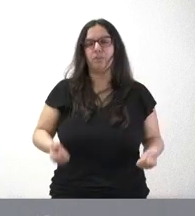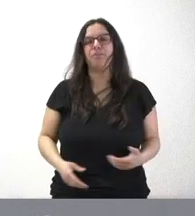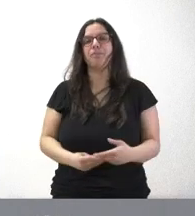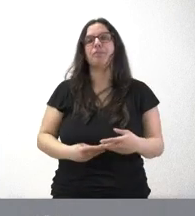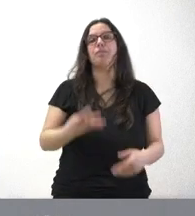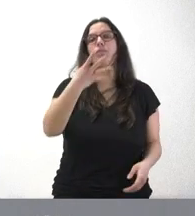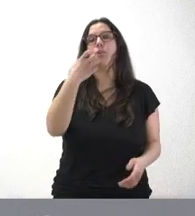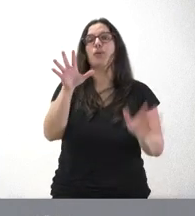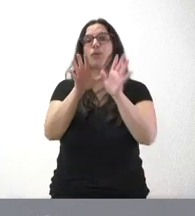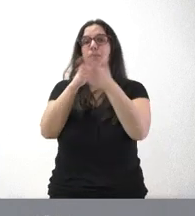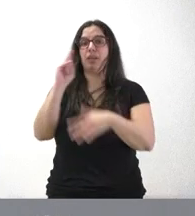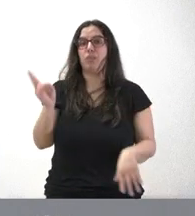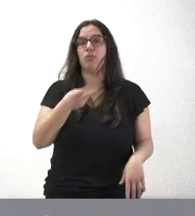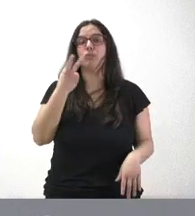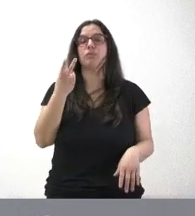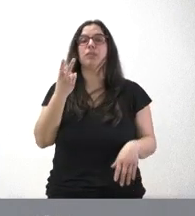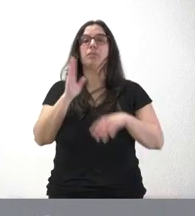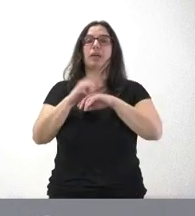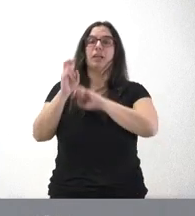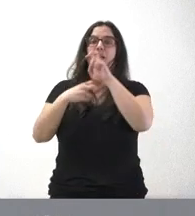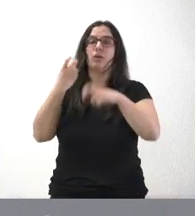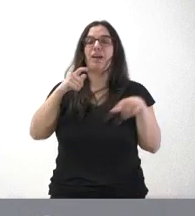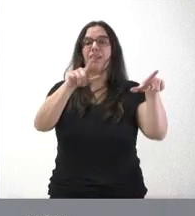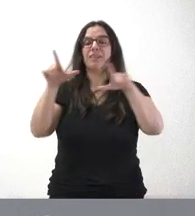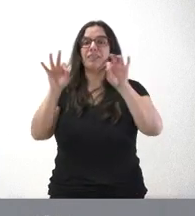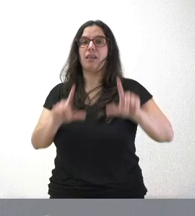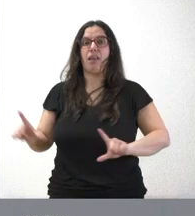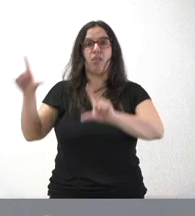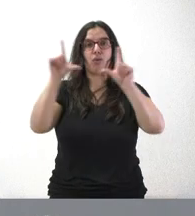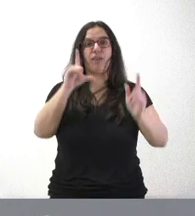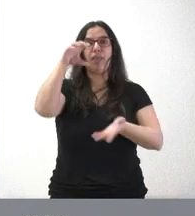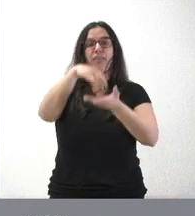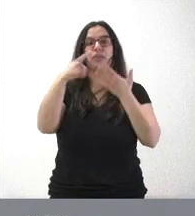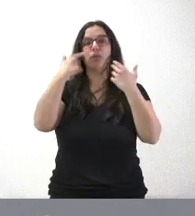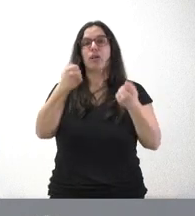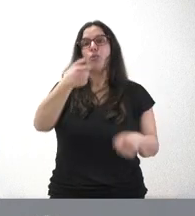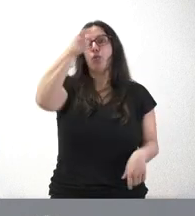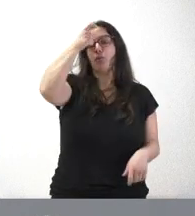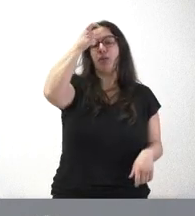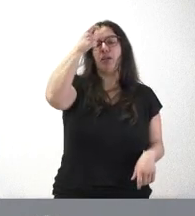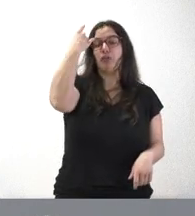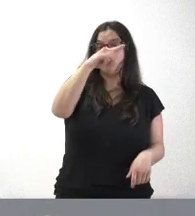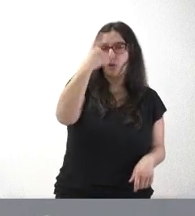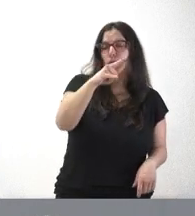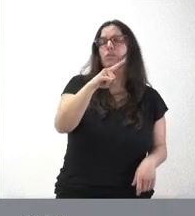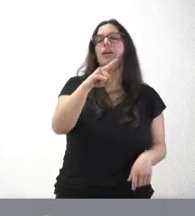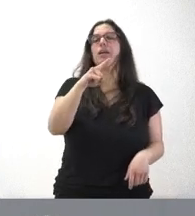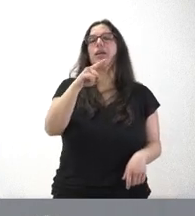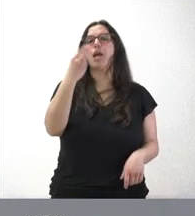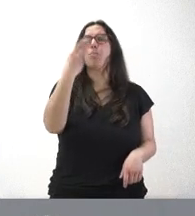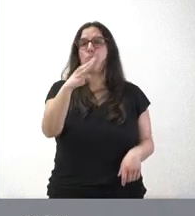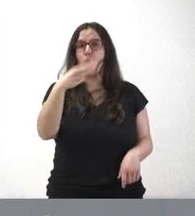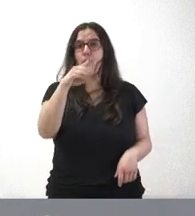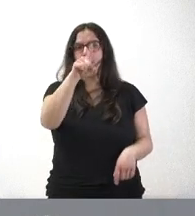410.000 euros para renovar las salas de radiología de los centros de salud de Toro y pueblo de Sanabria, en Zamora. Destacan